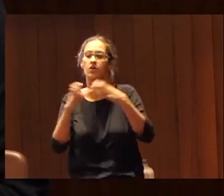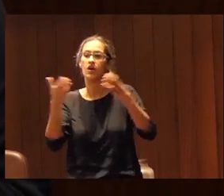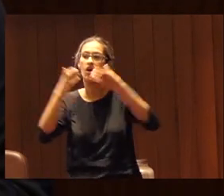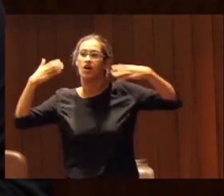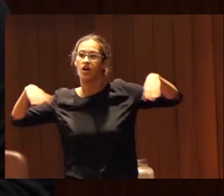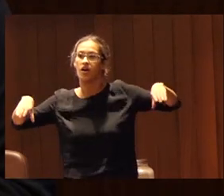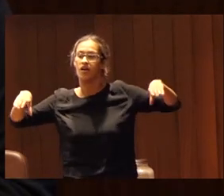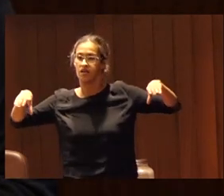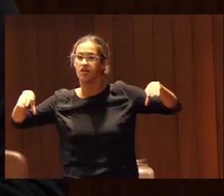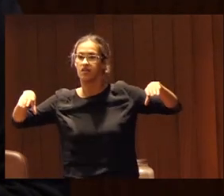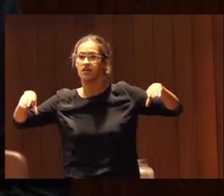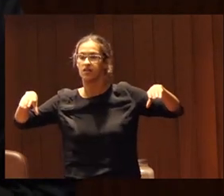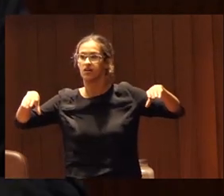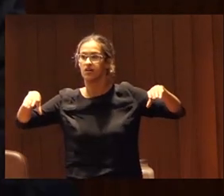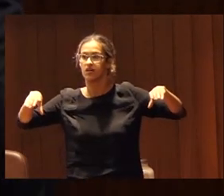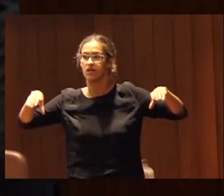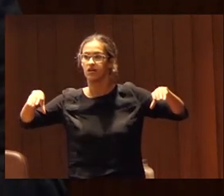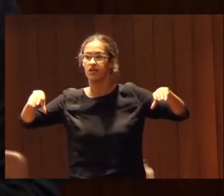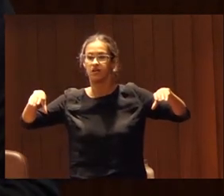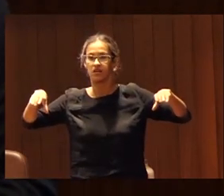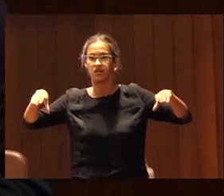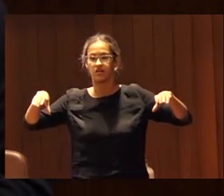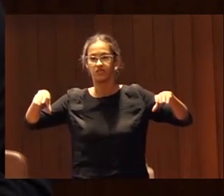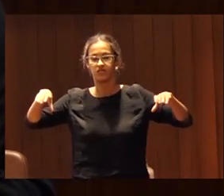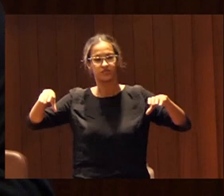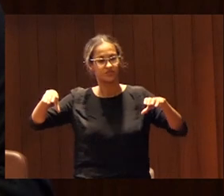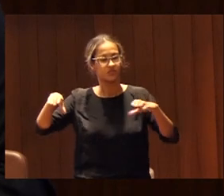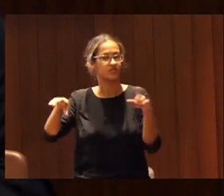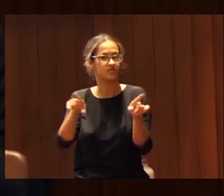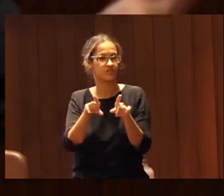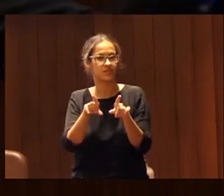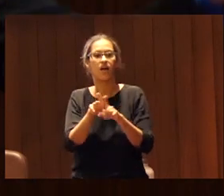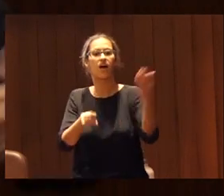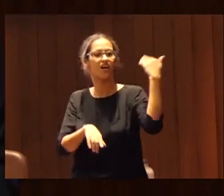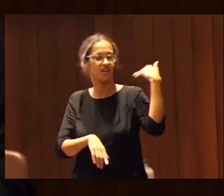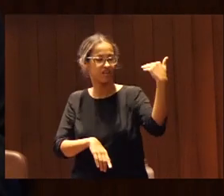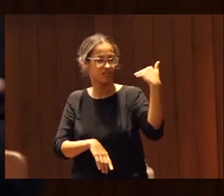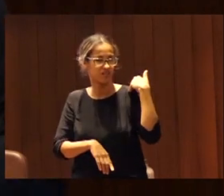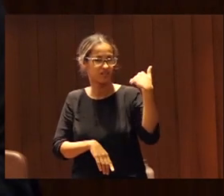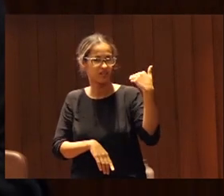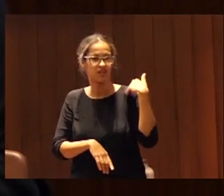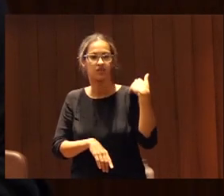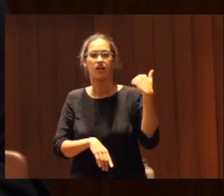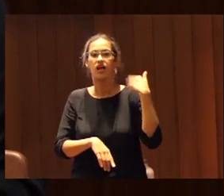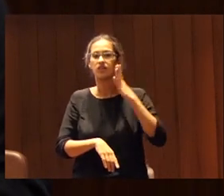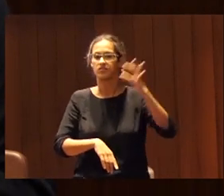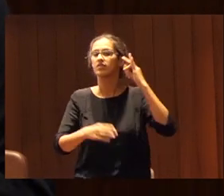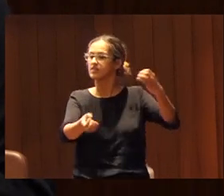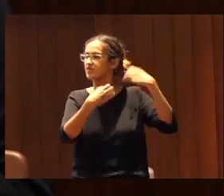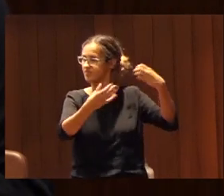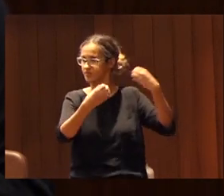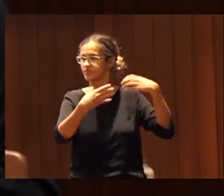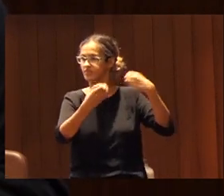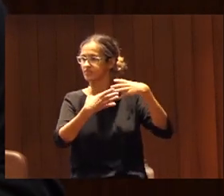el verano pasado que actividad mixta que han puesto en el centro y yo no me digáis